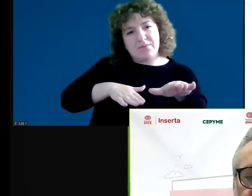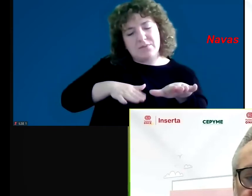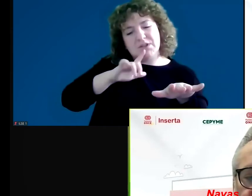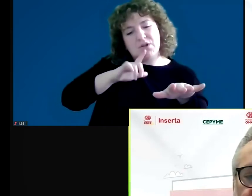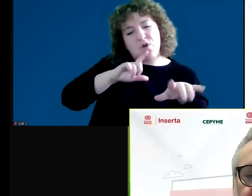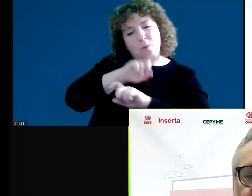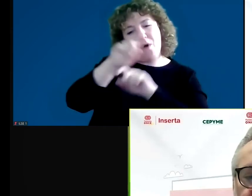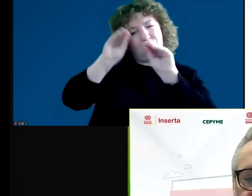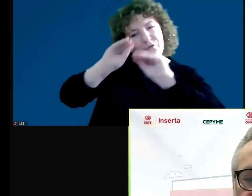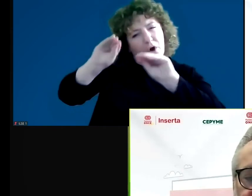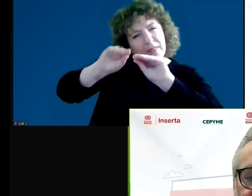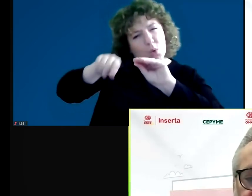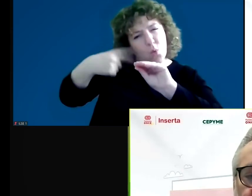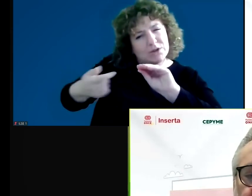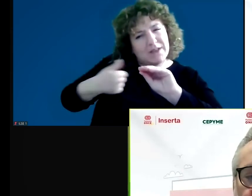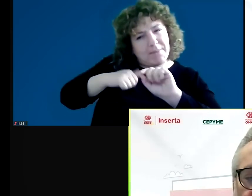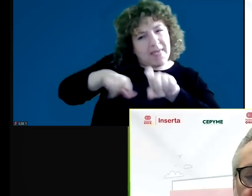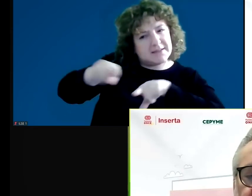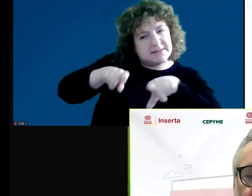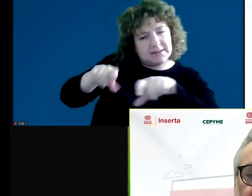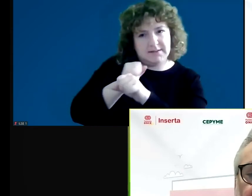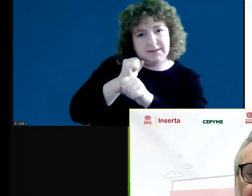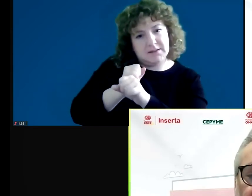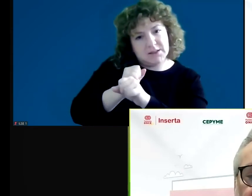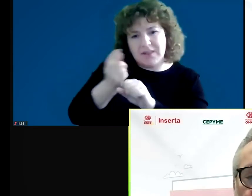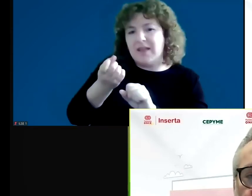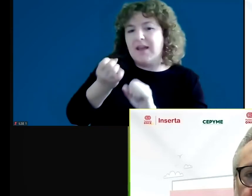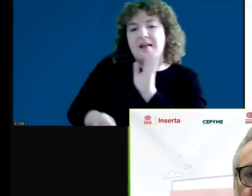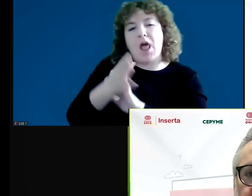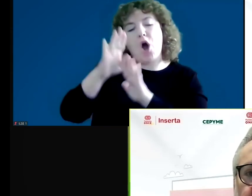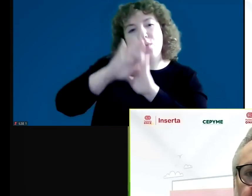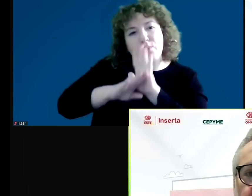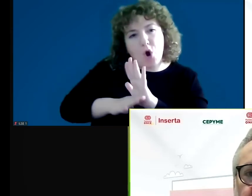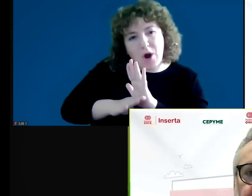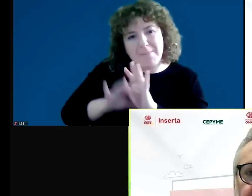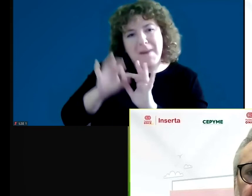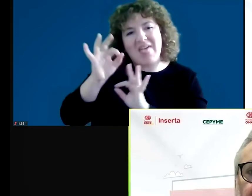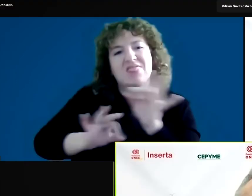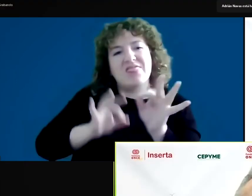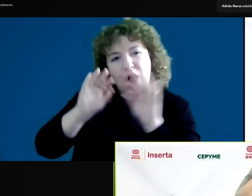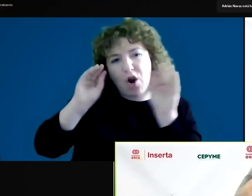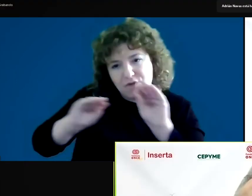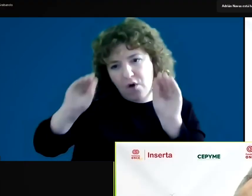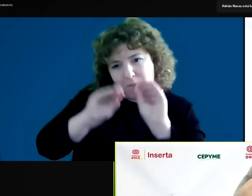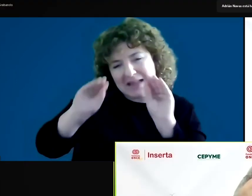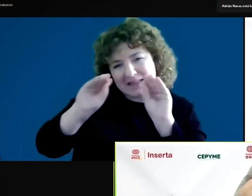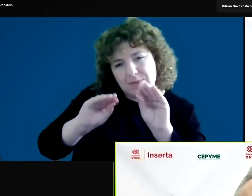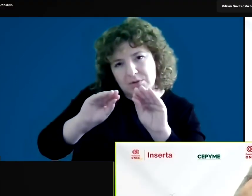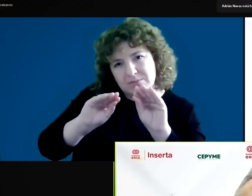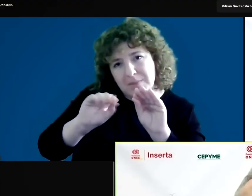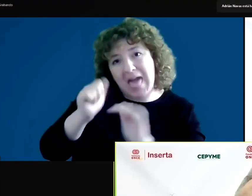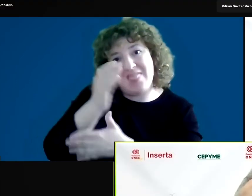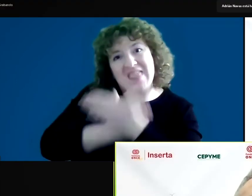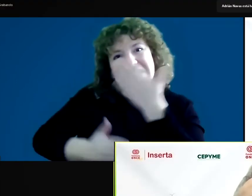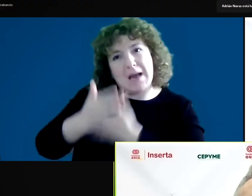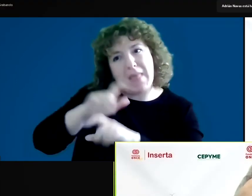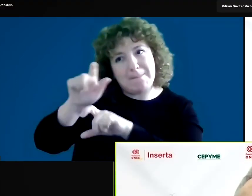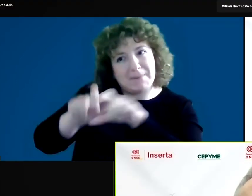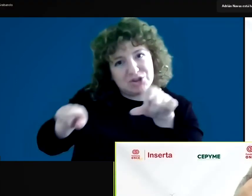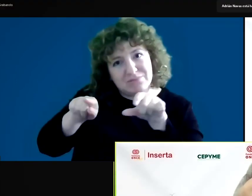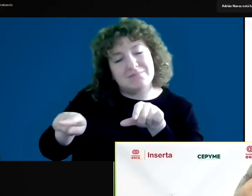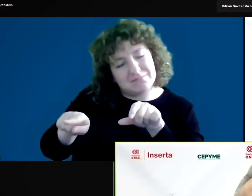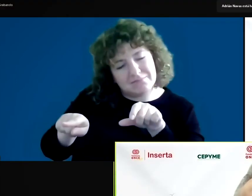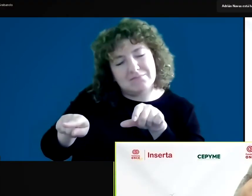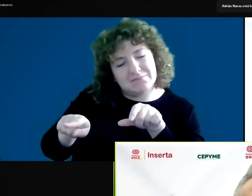formando, es decir, la posibilidad de crear programas formativos, ciclos formativos para personas con discapacidad, para